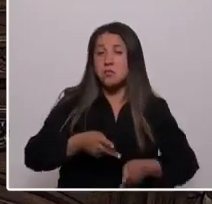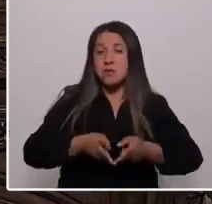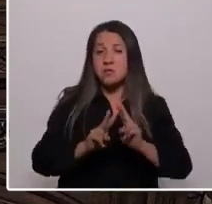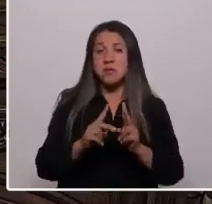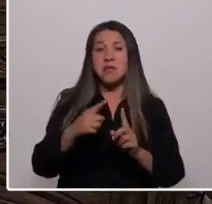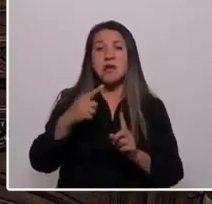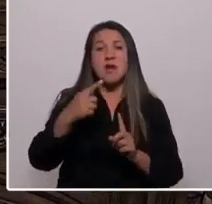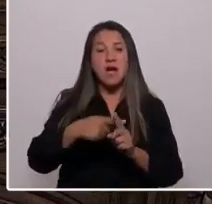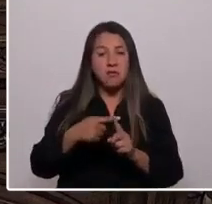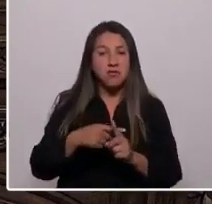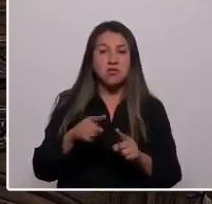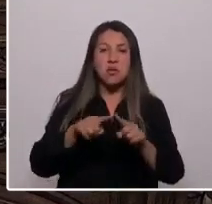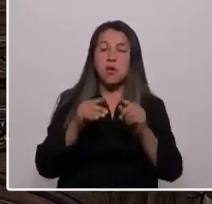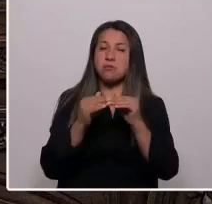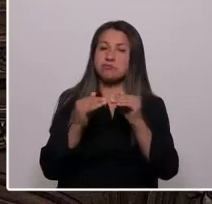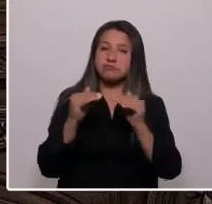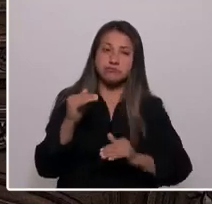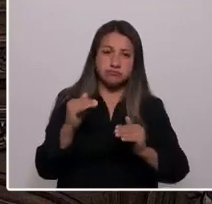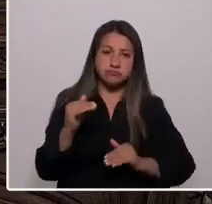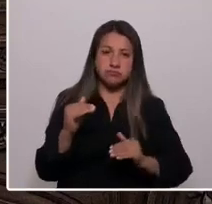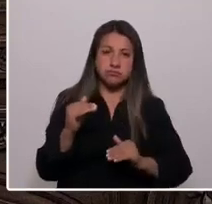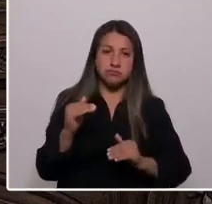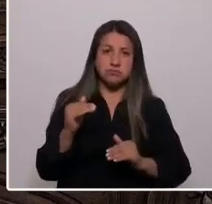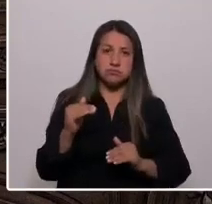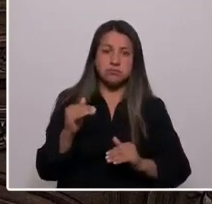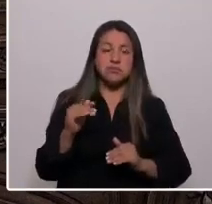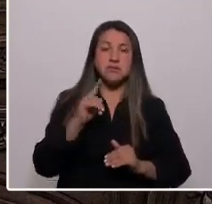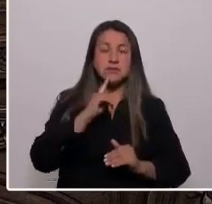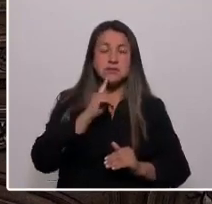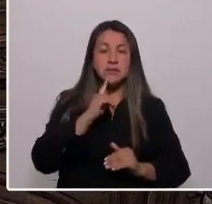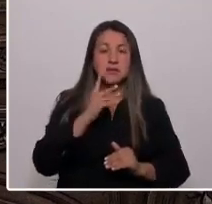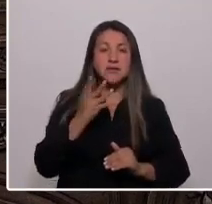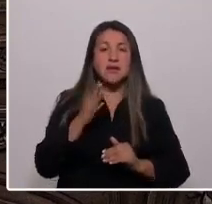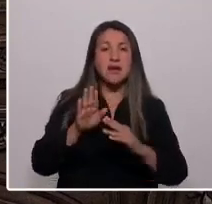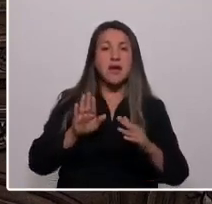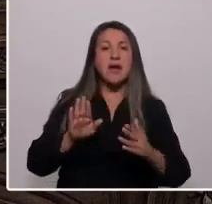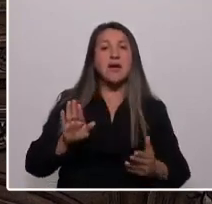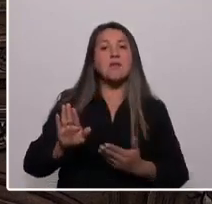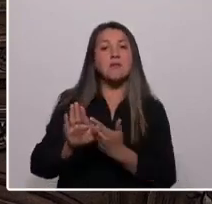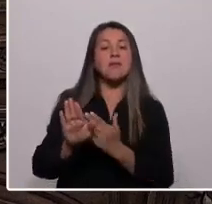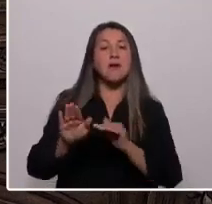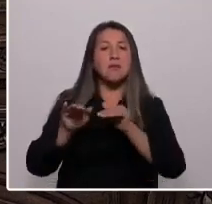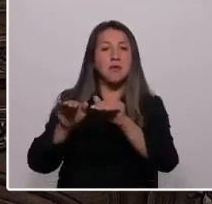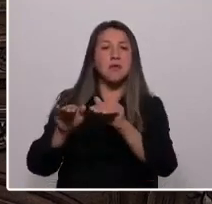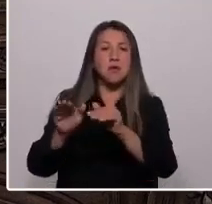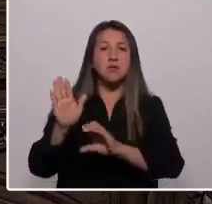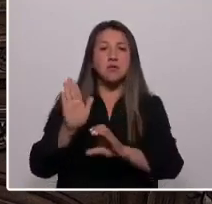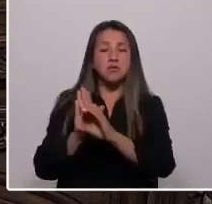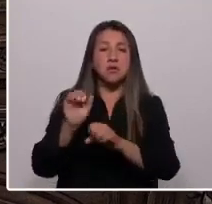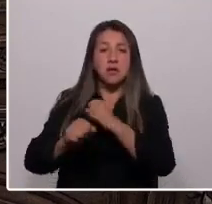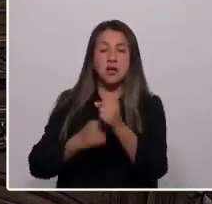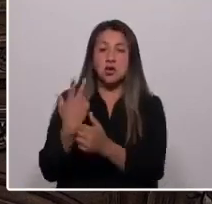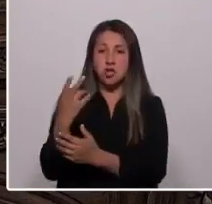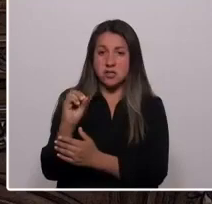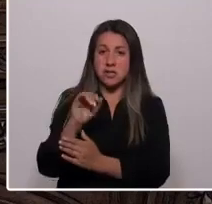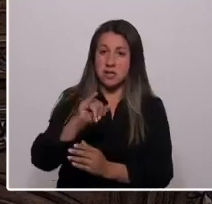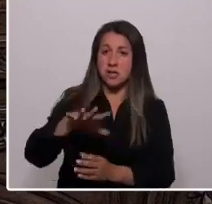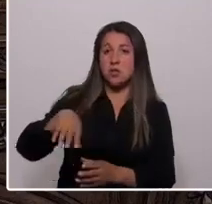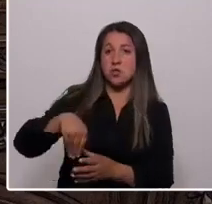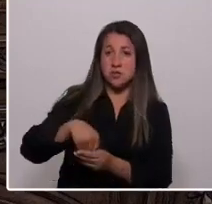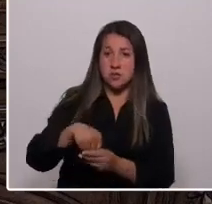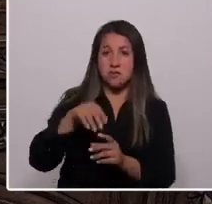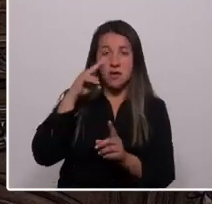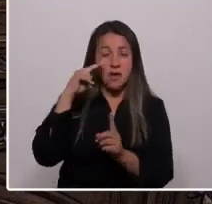desigualdades que amparaba la Constitución del 80. Una Constitución inclusiva, con perspectiva de